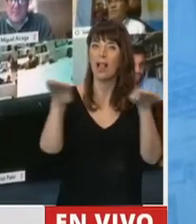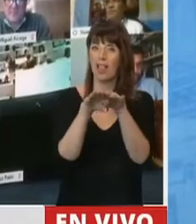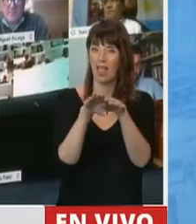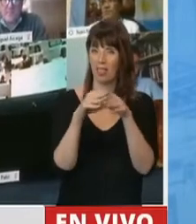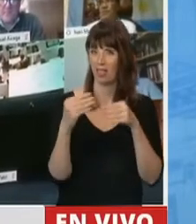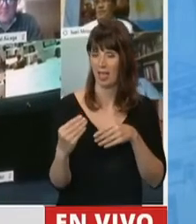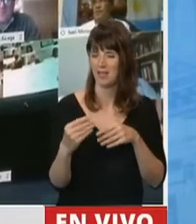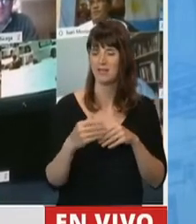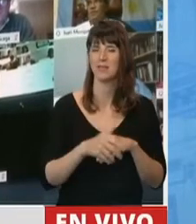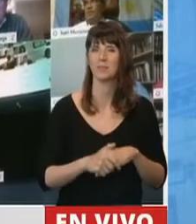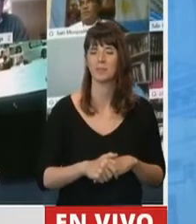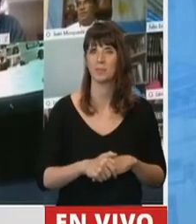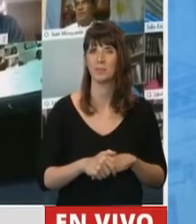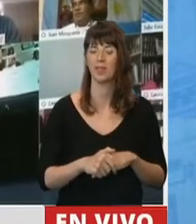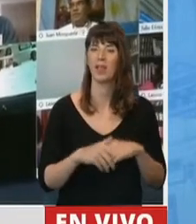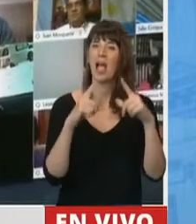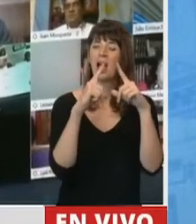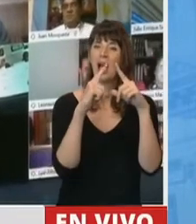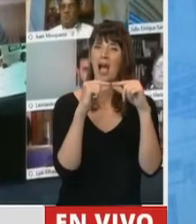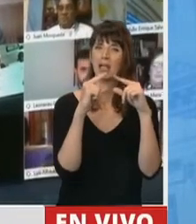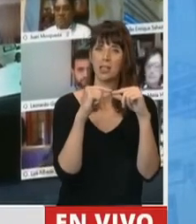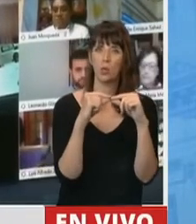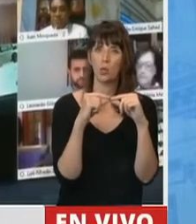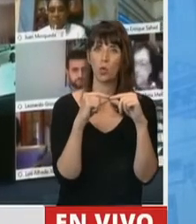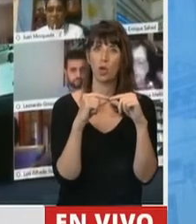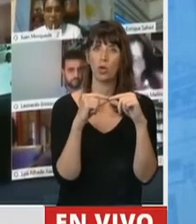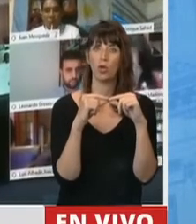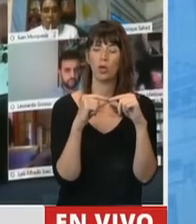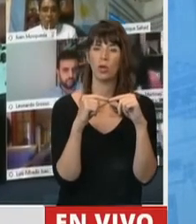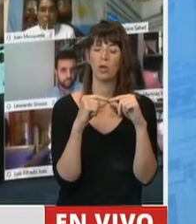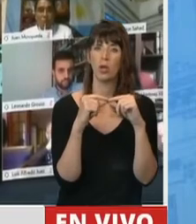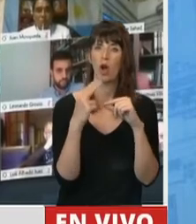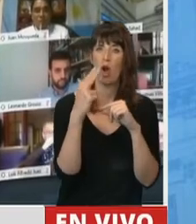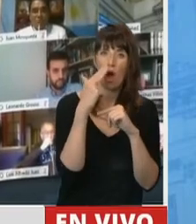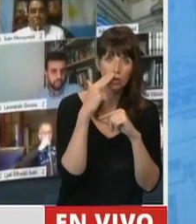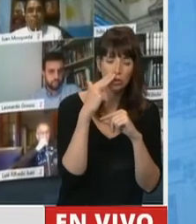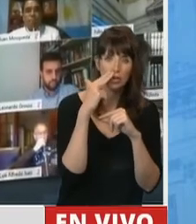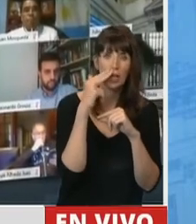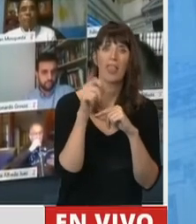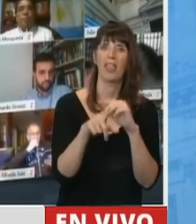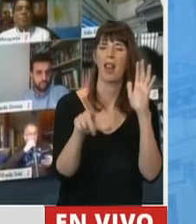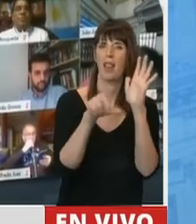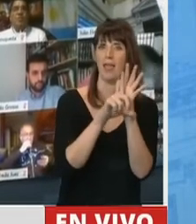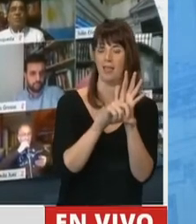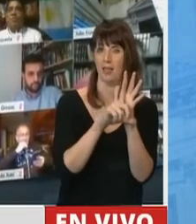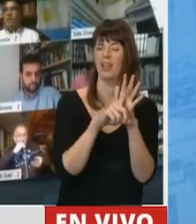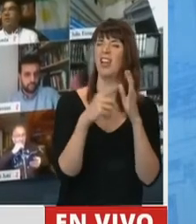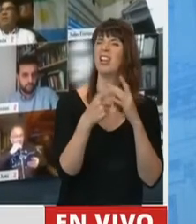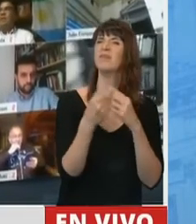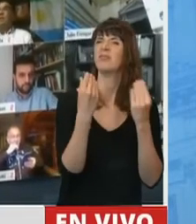en el artículo 11 de la ley, que es la